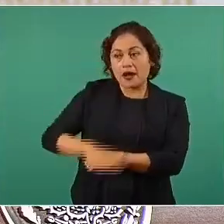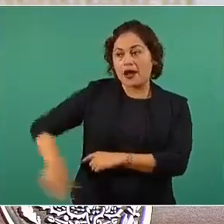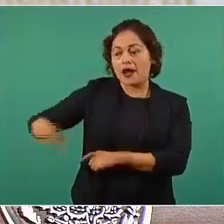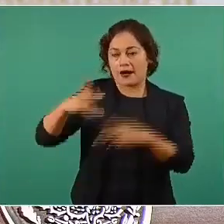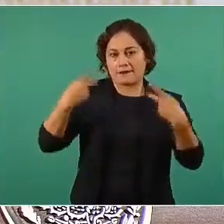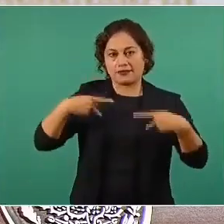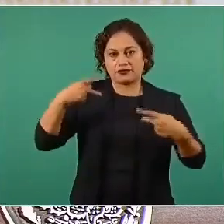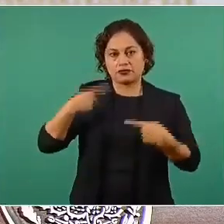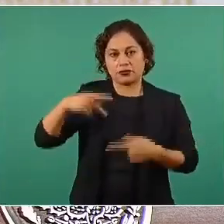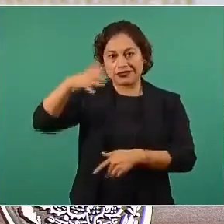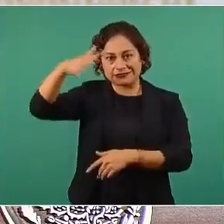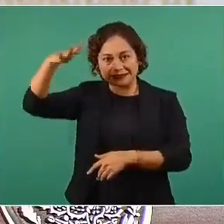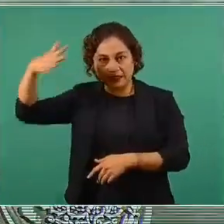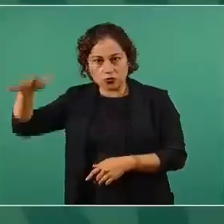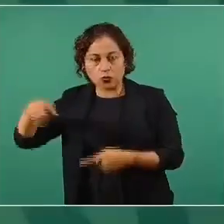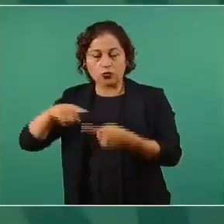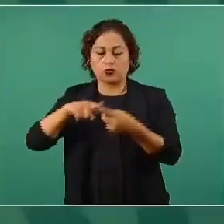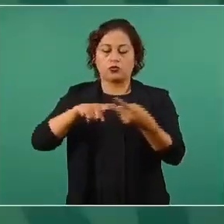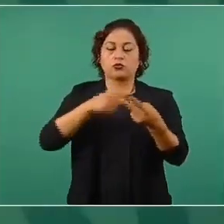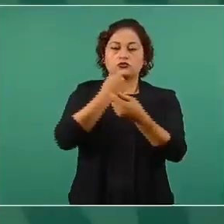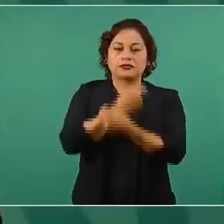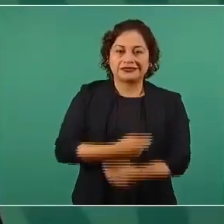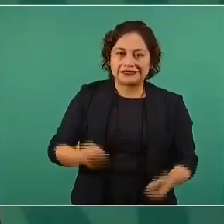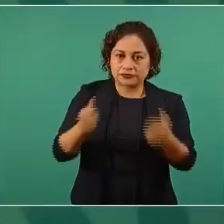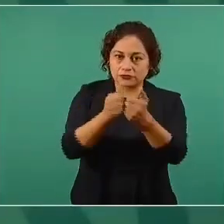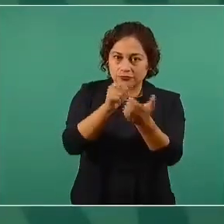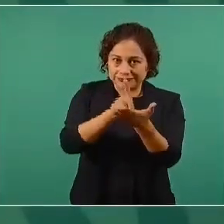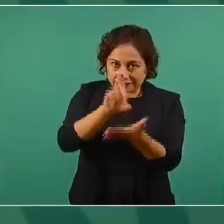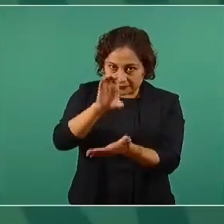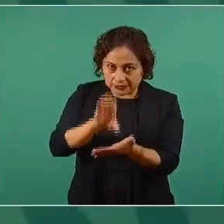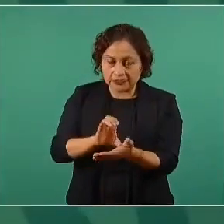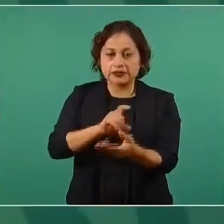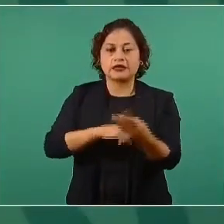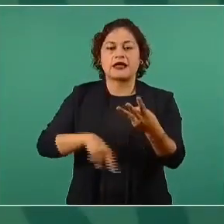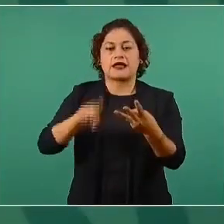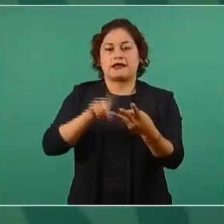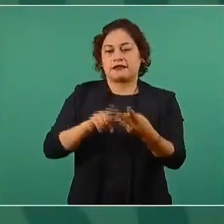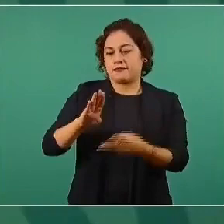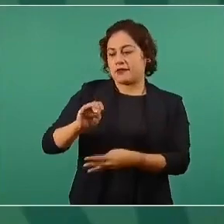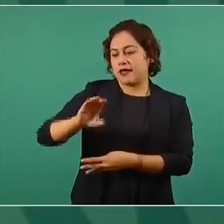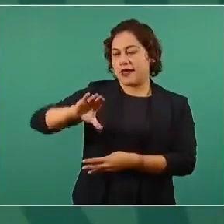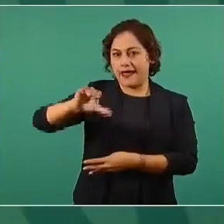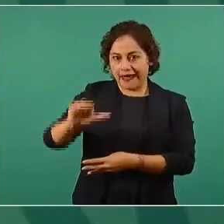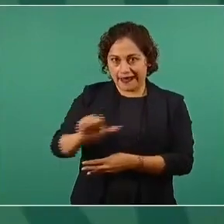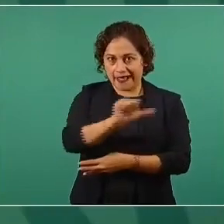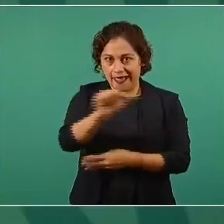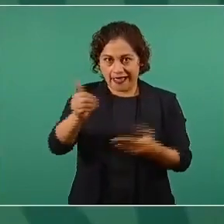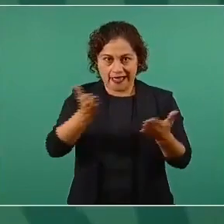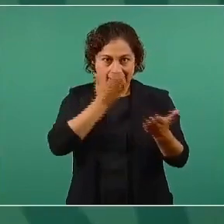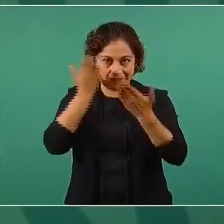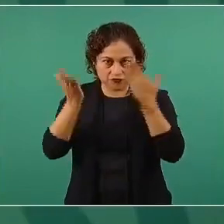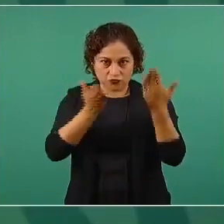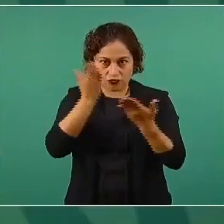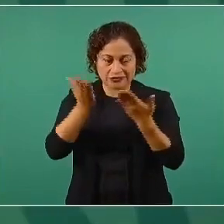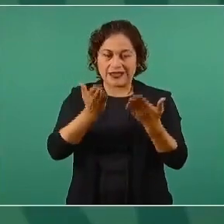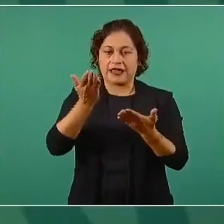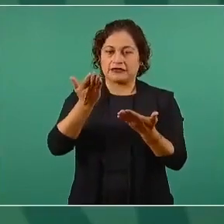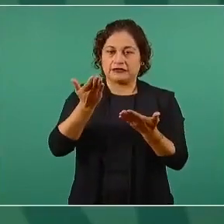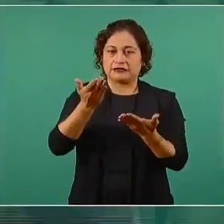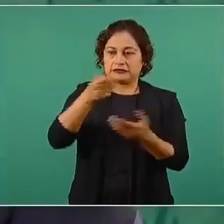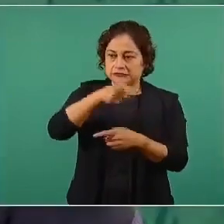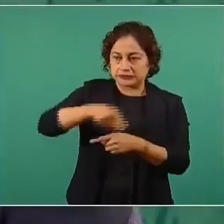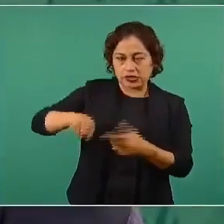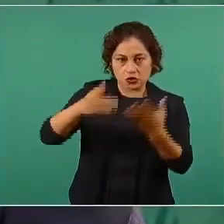mayores, la pensión a niñas y niños con discapacidad, las becas para estudiantes de familias de escasos